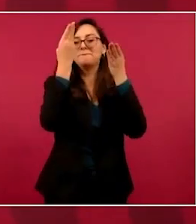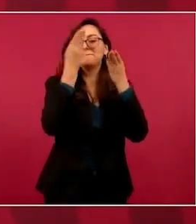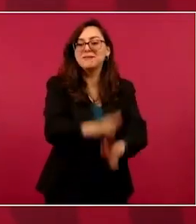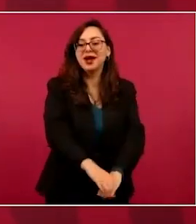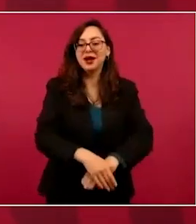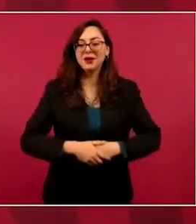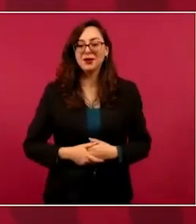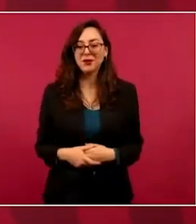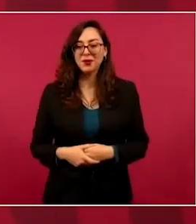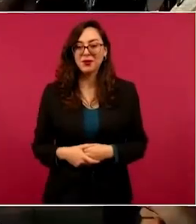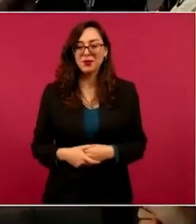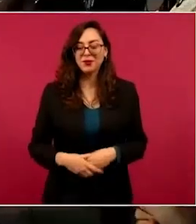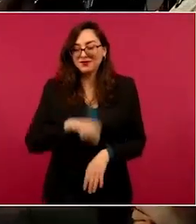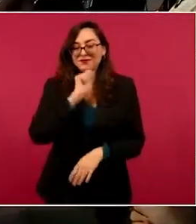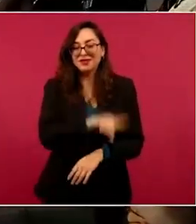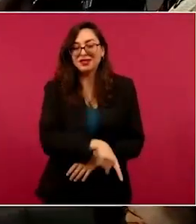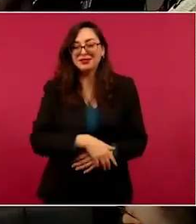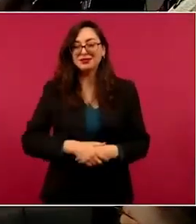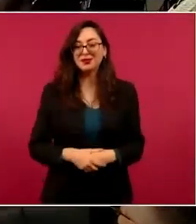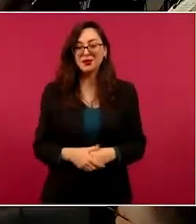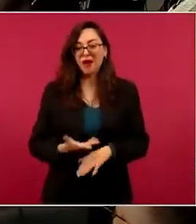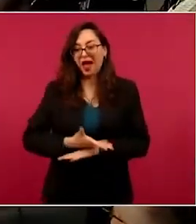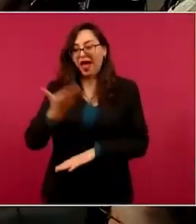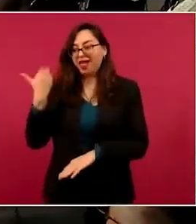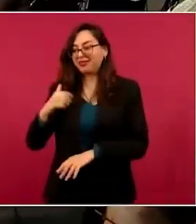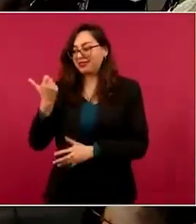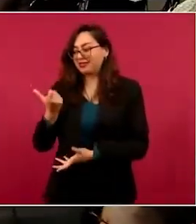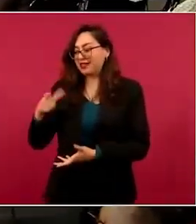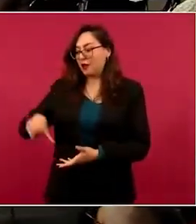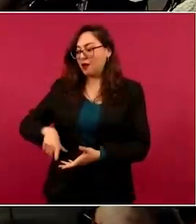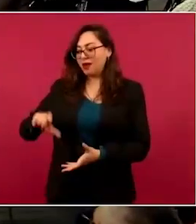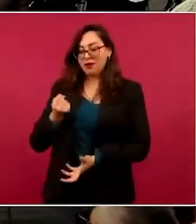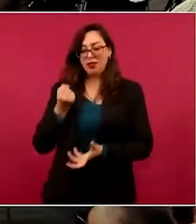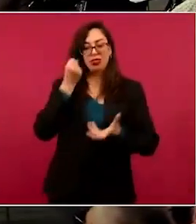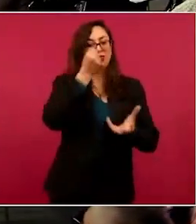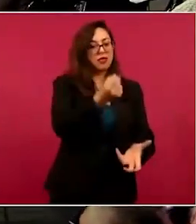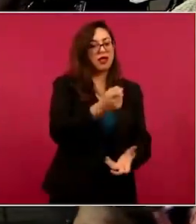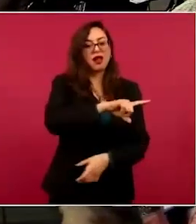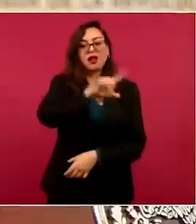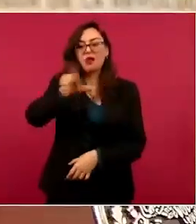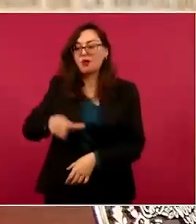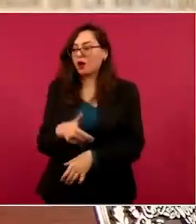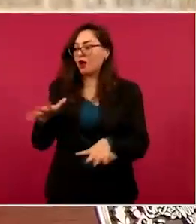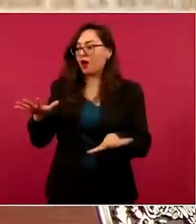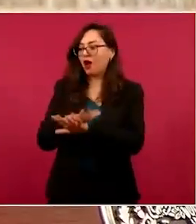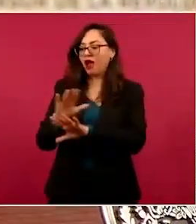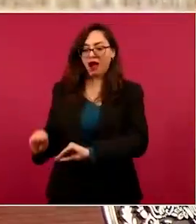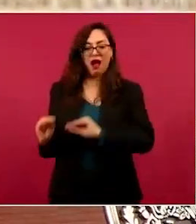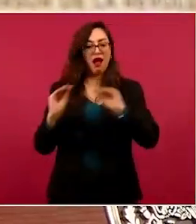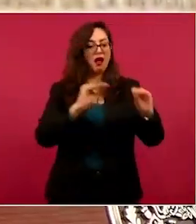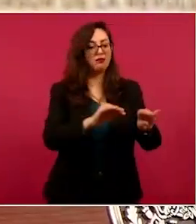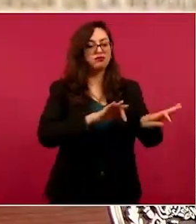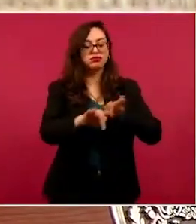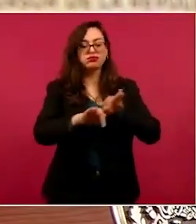un banco privado que se benefició con el rescate.